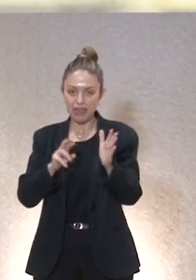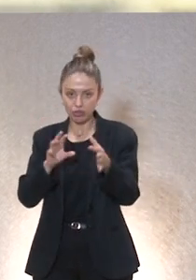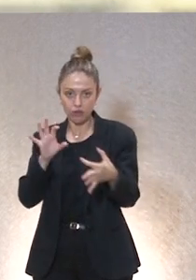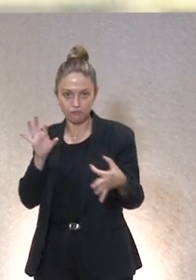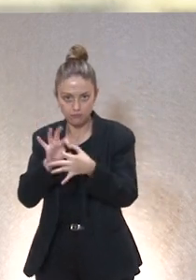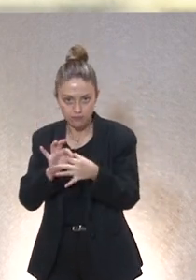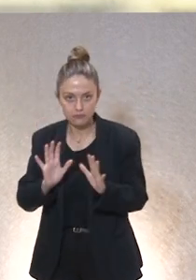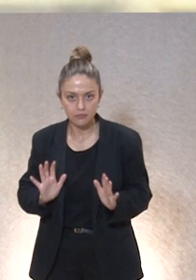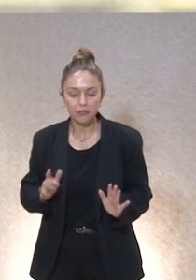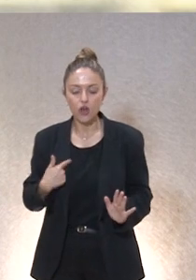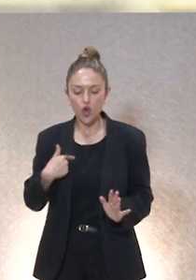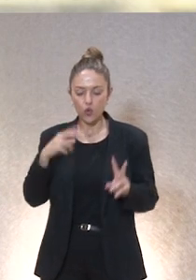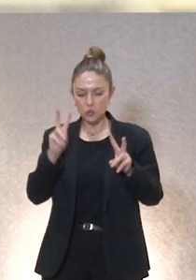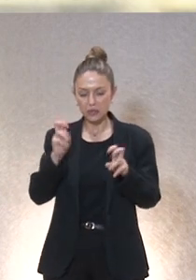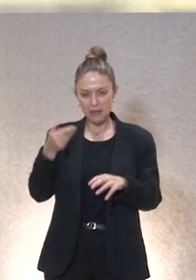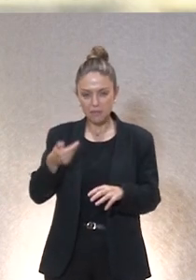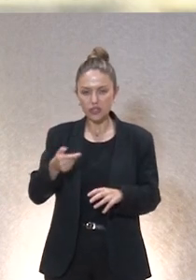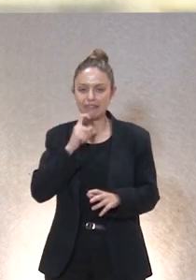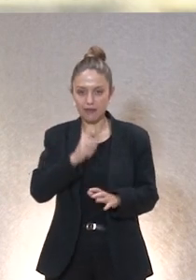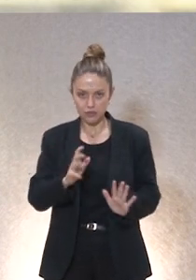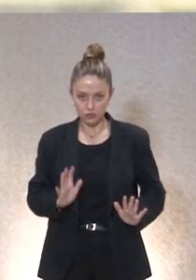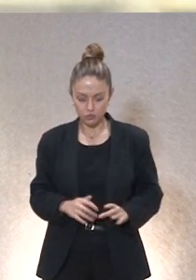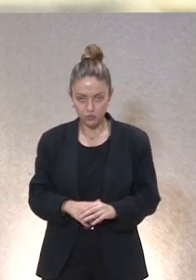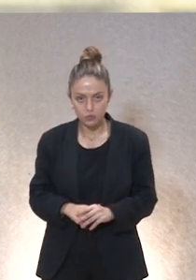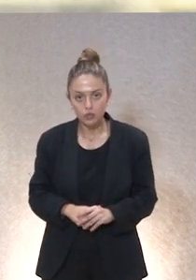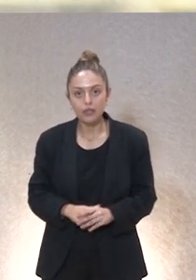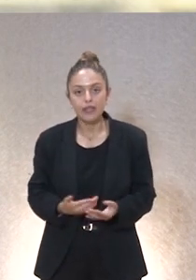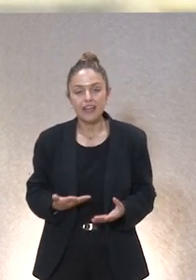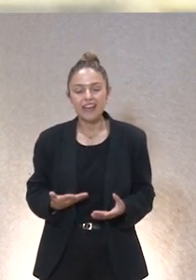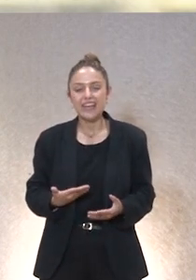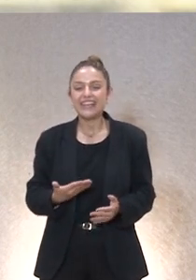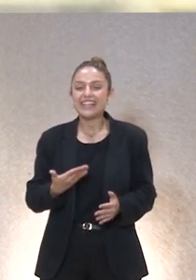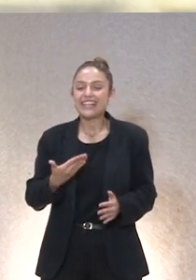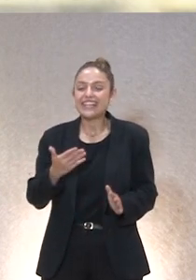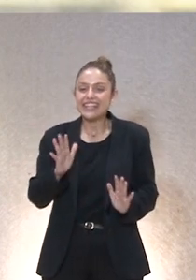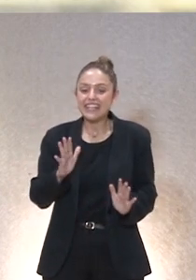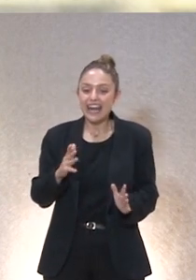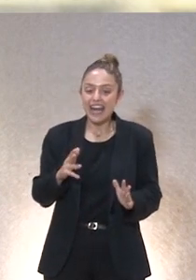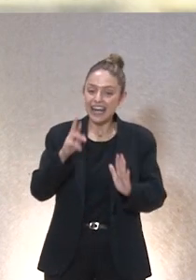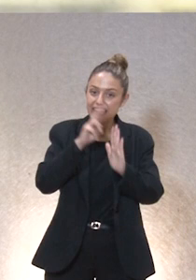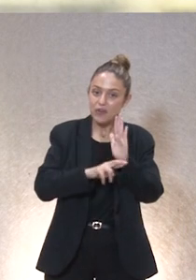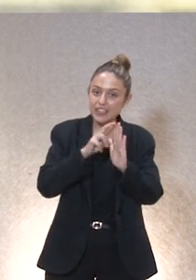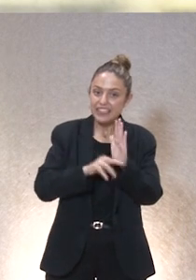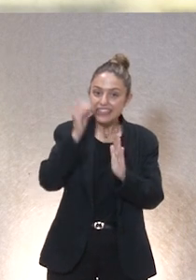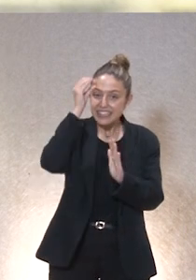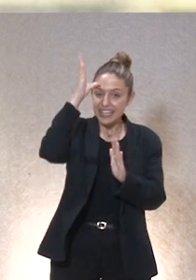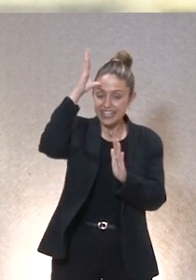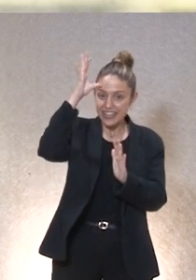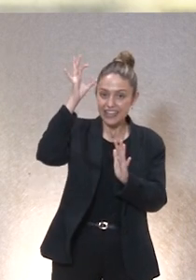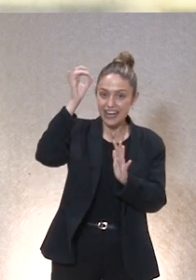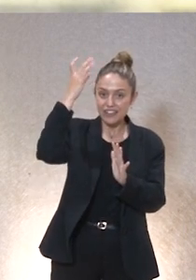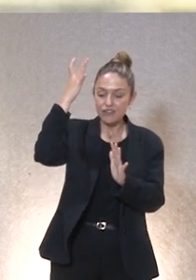hay una cuestión muy importante que yo les quiero advertir es probable que la regulación jurídica de la inteligencia artificial